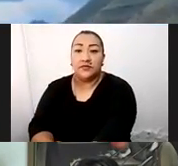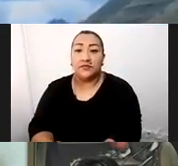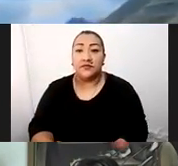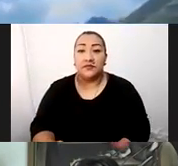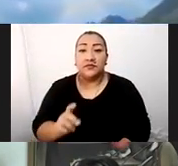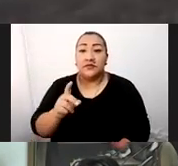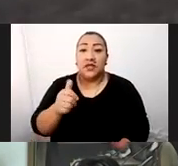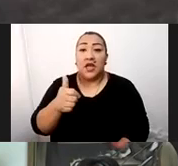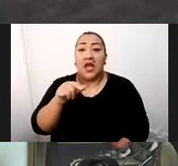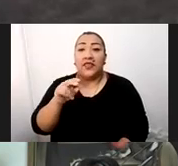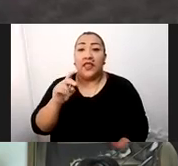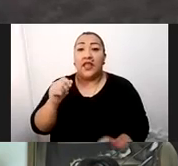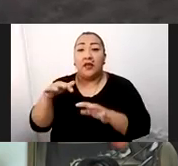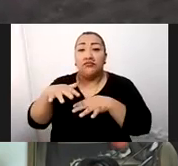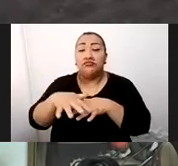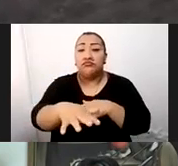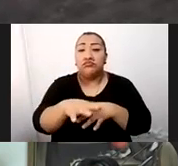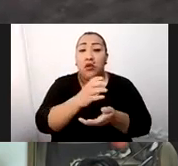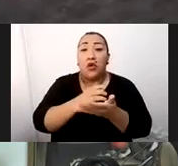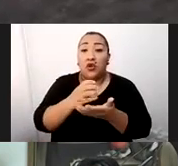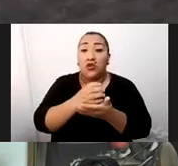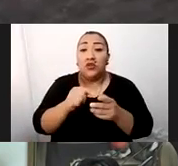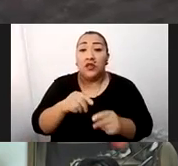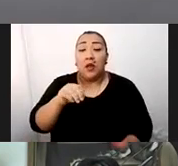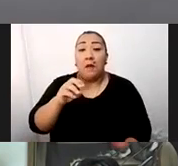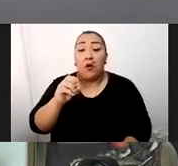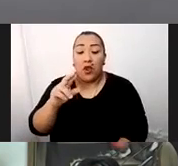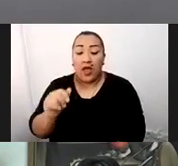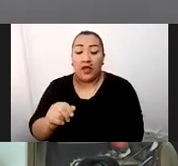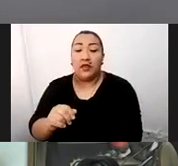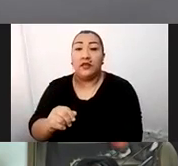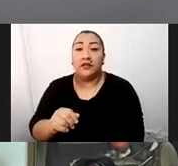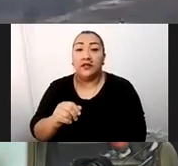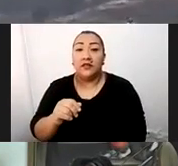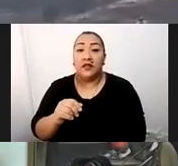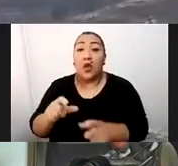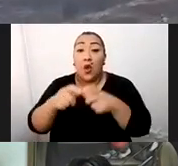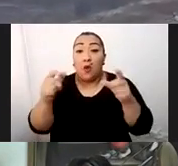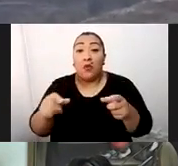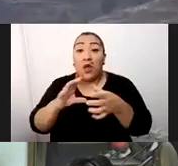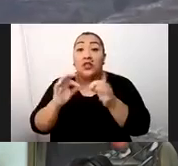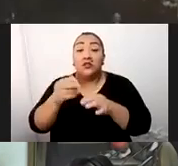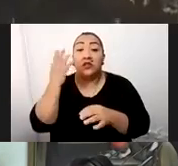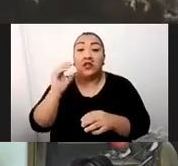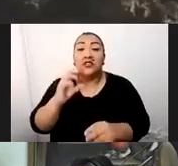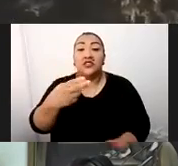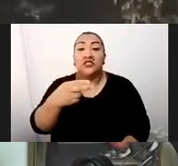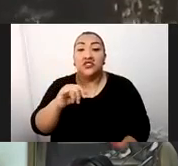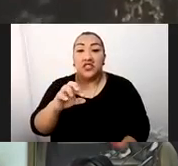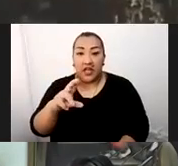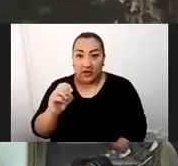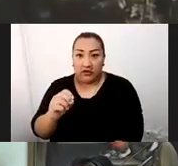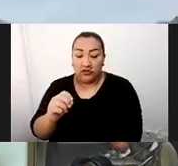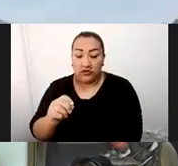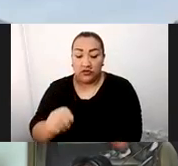Yucay, el Sitio Arqueológico de Moray, el Complejo Arqueológico de Chinchero, el Complejo